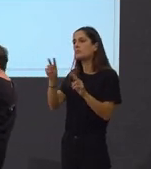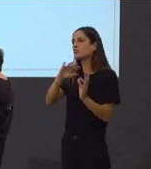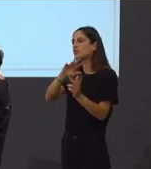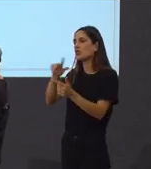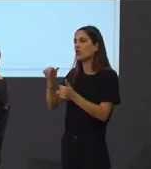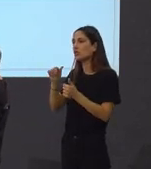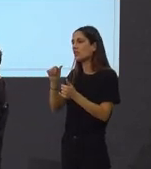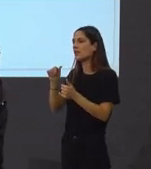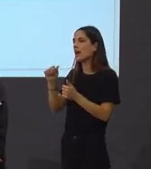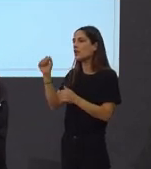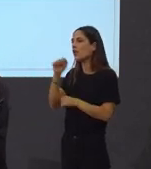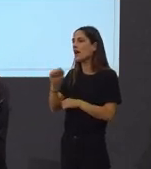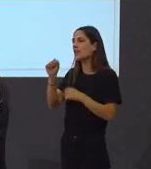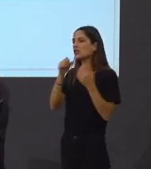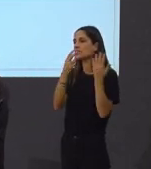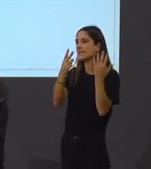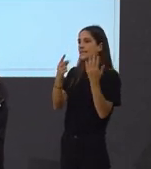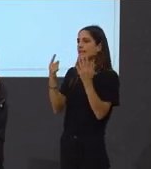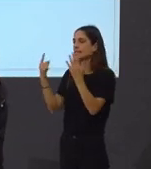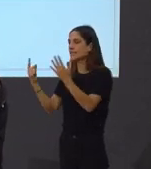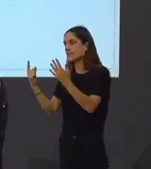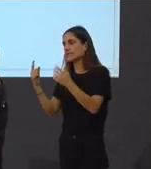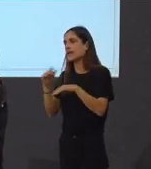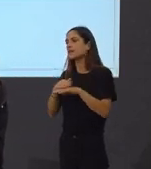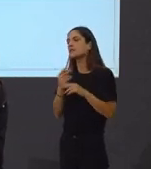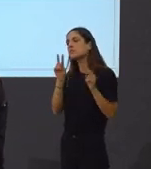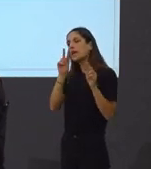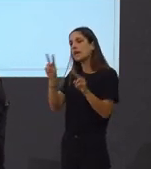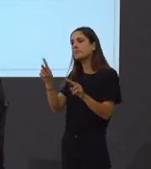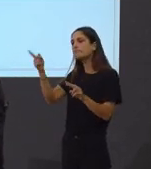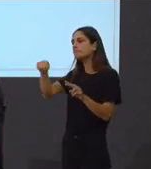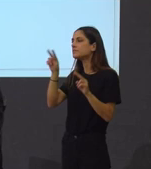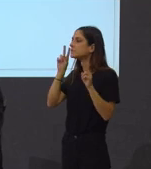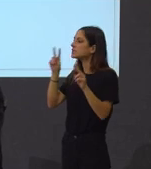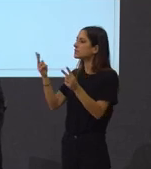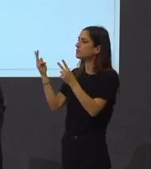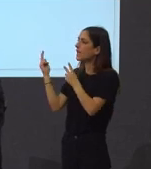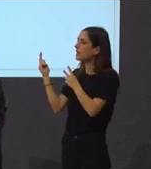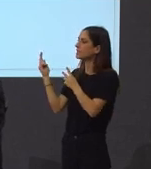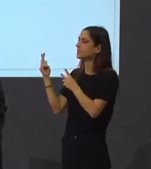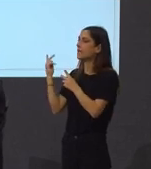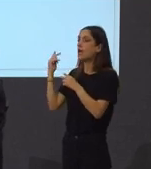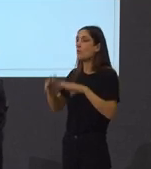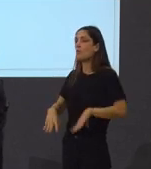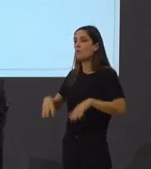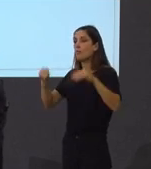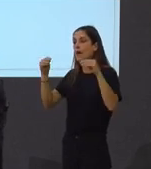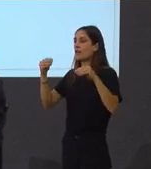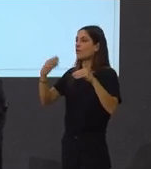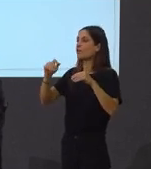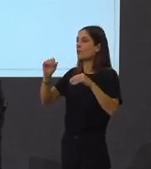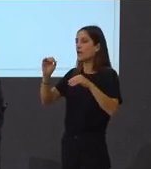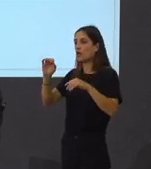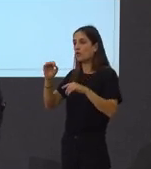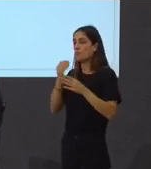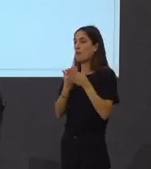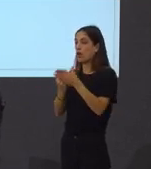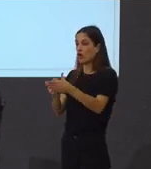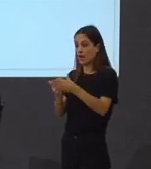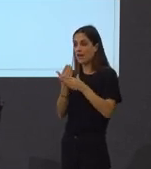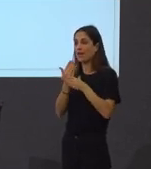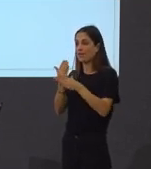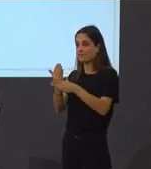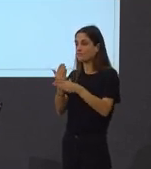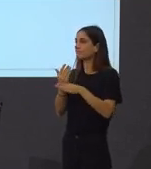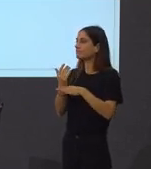xa do ano 76 para que vexades no parador de Bayona, eh, sí, que non